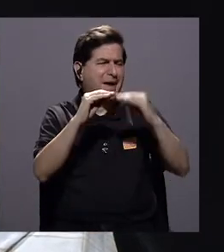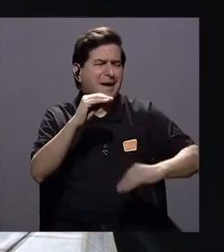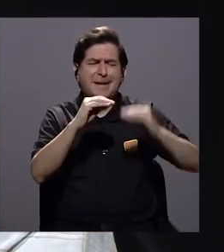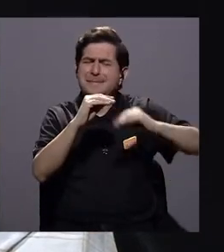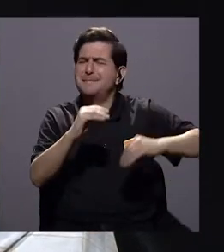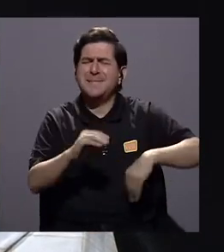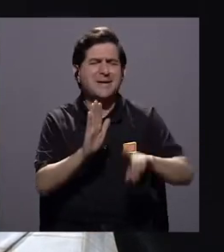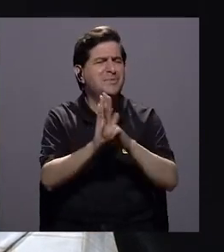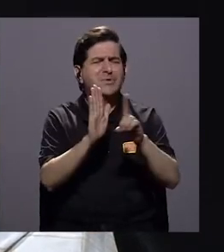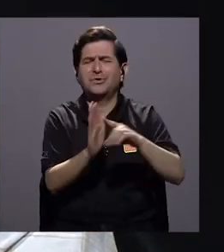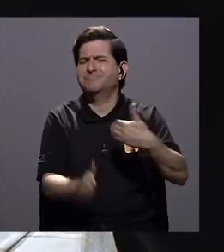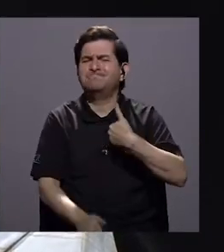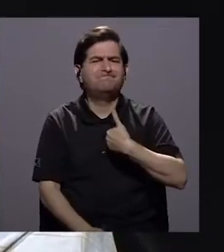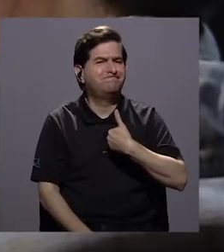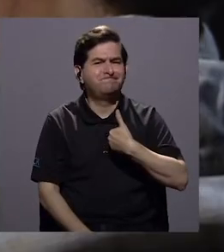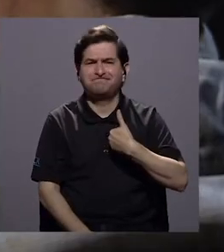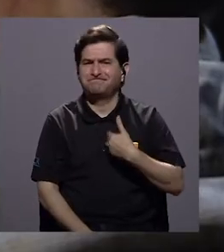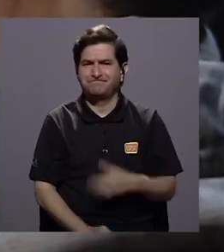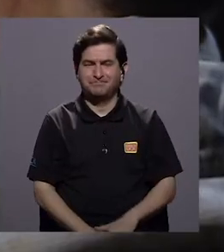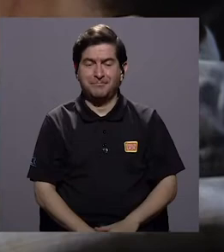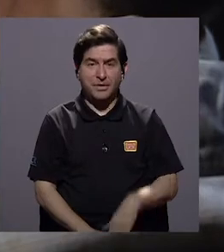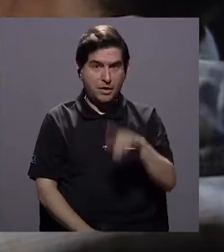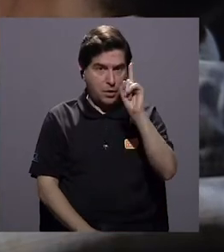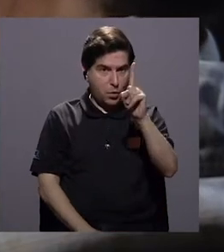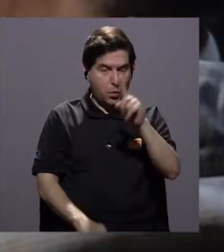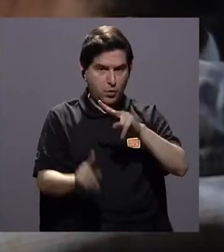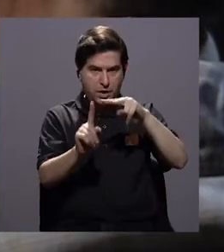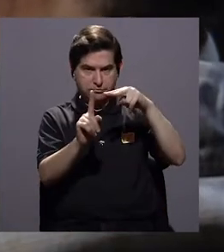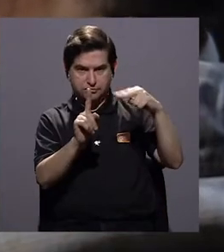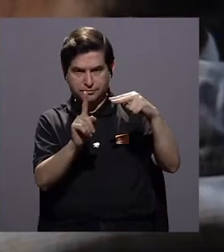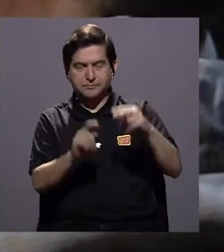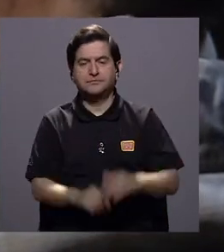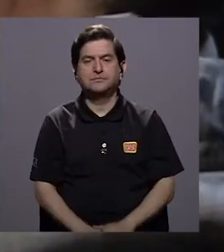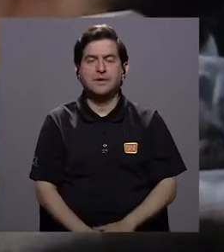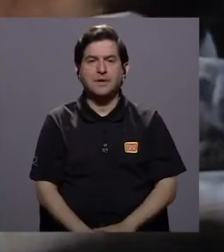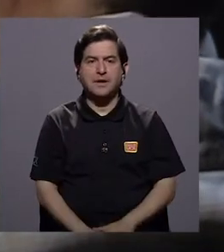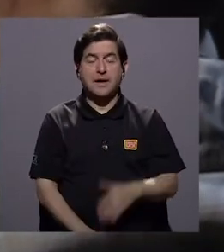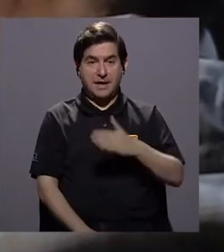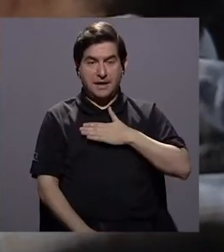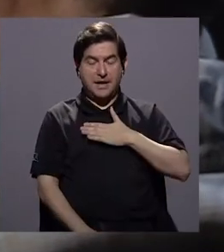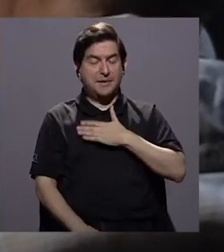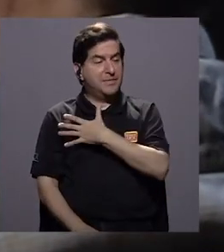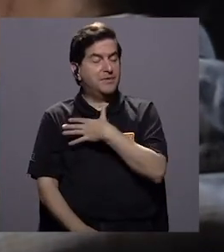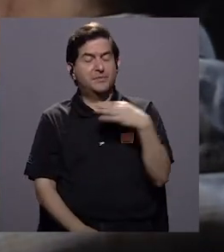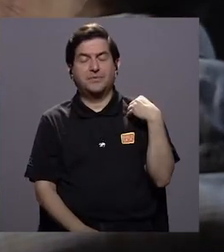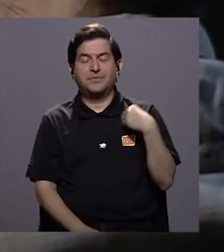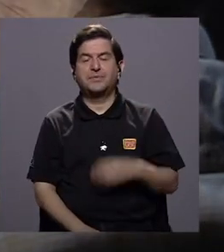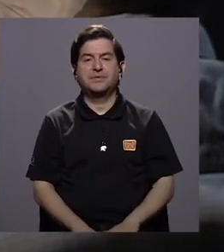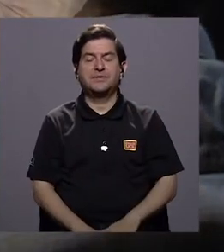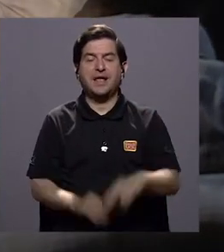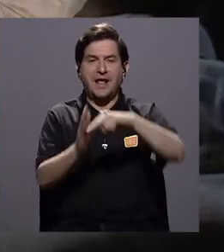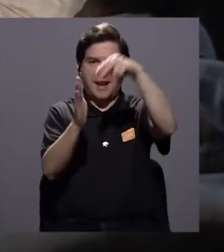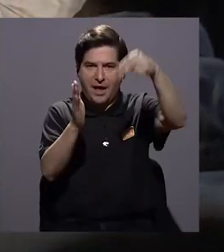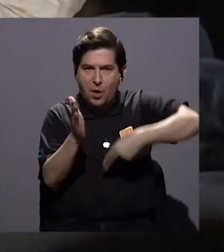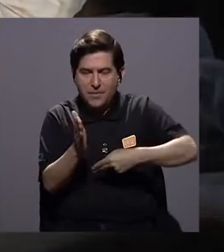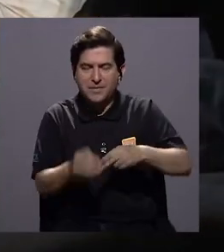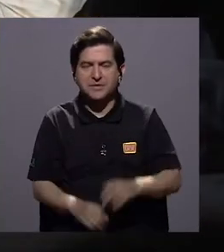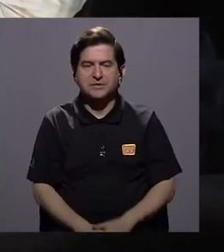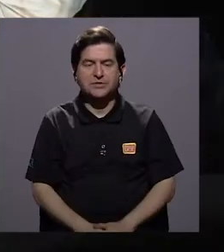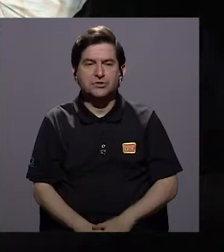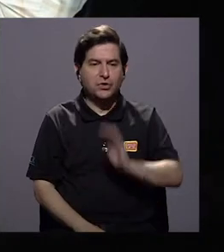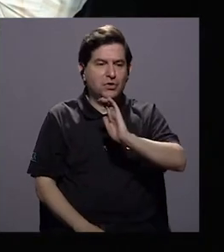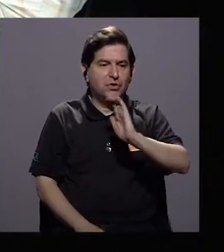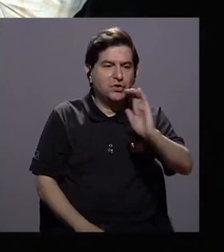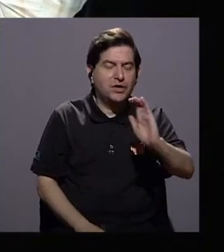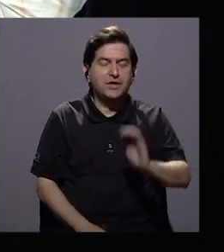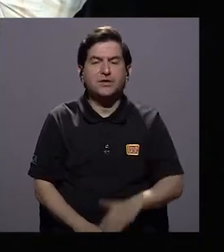mínimos de sus derechos. Una de las visiones centrales y que a mí me ha encantado de la convención es que los